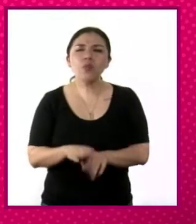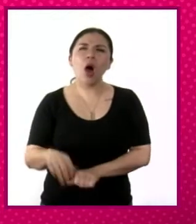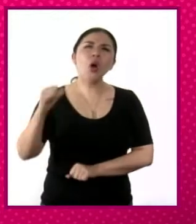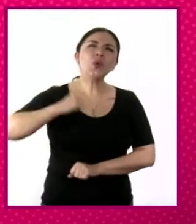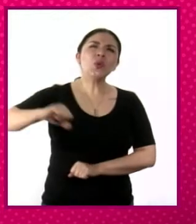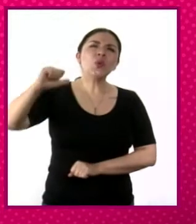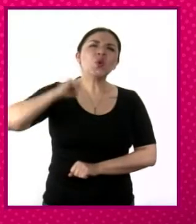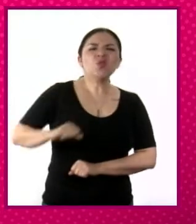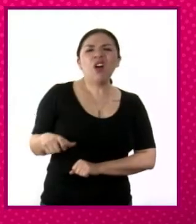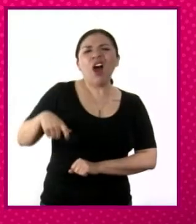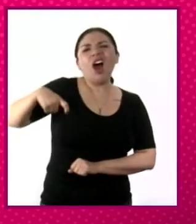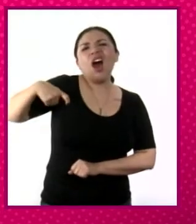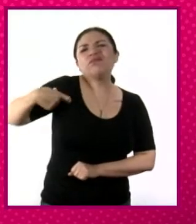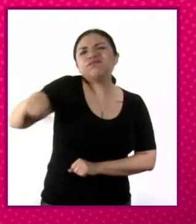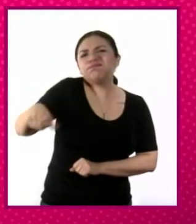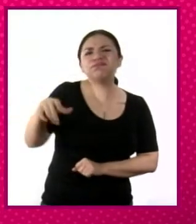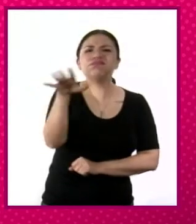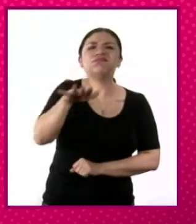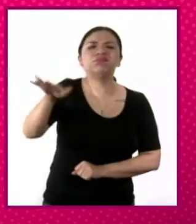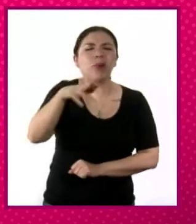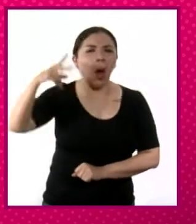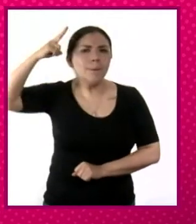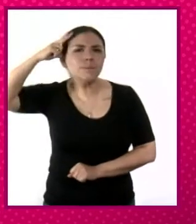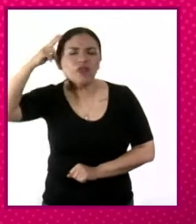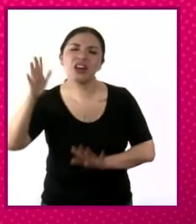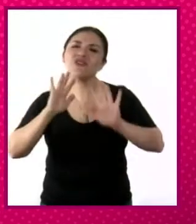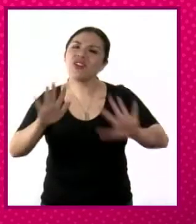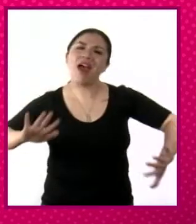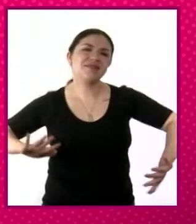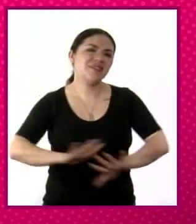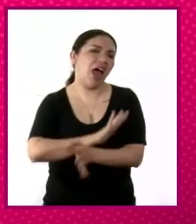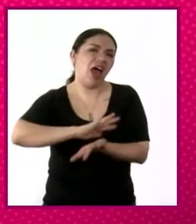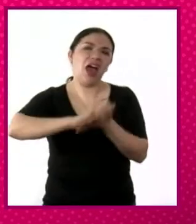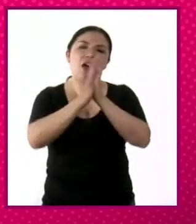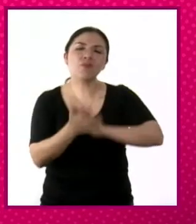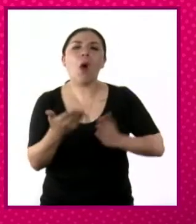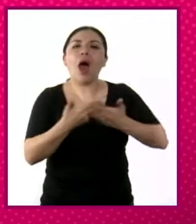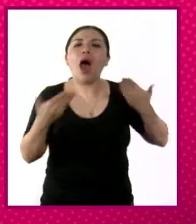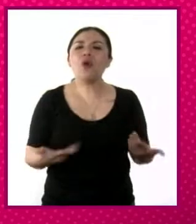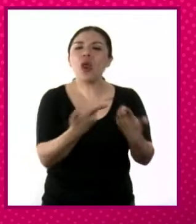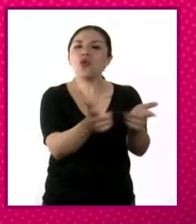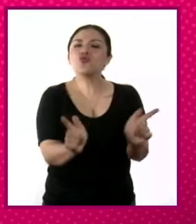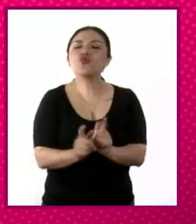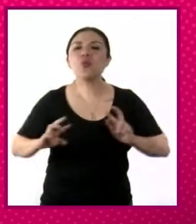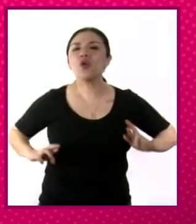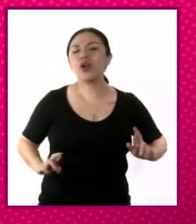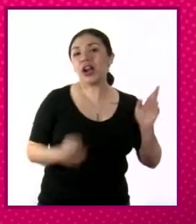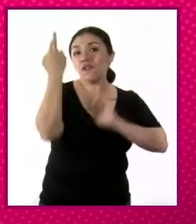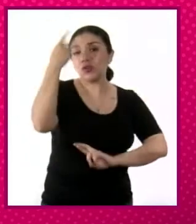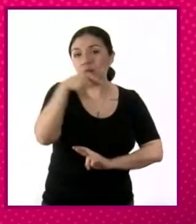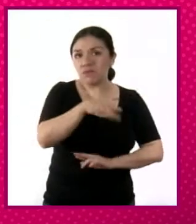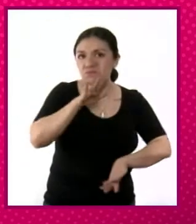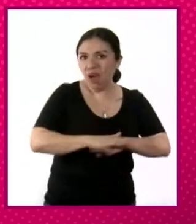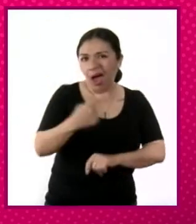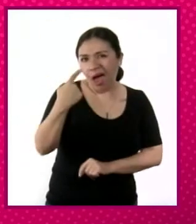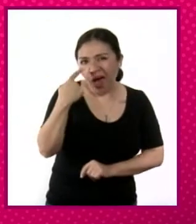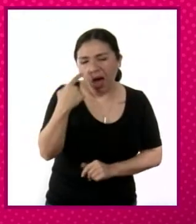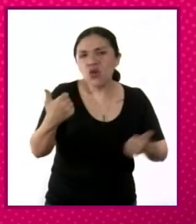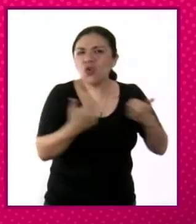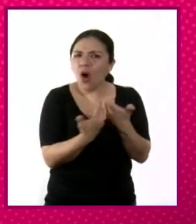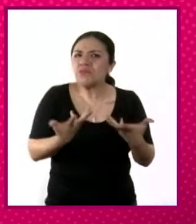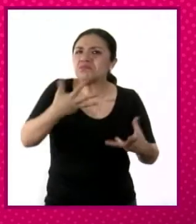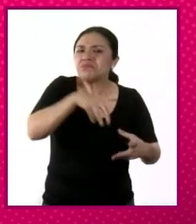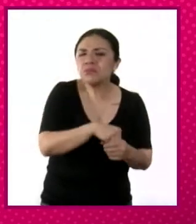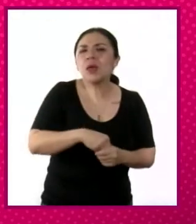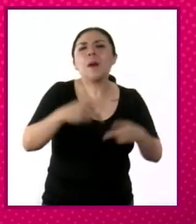élites del porfiriato han sido desplazadas por estos grupos revolucionarios. En su mayoría son integrados